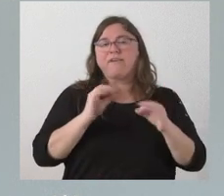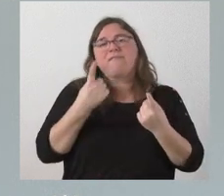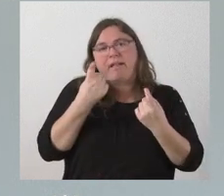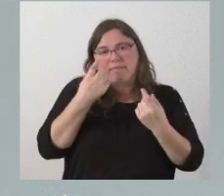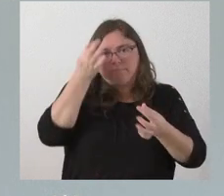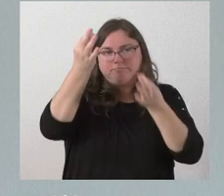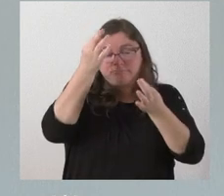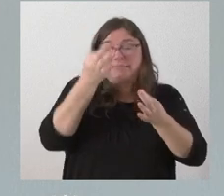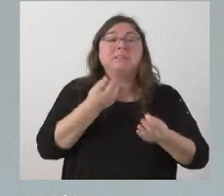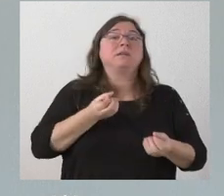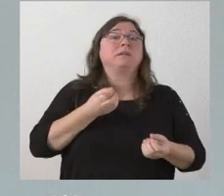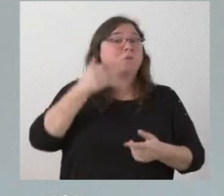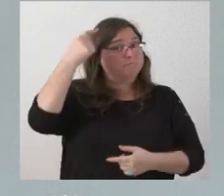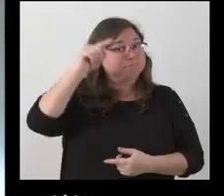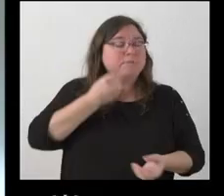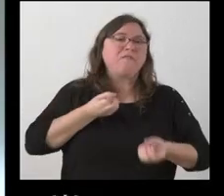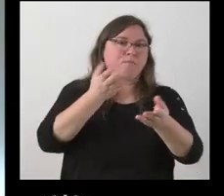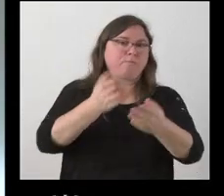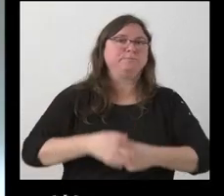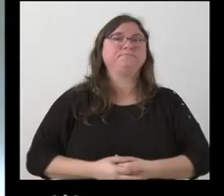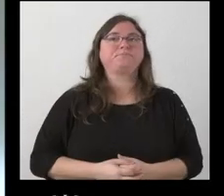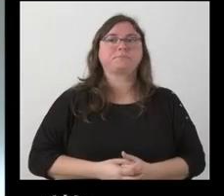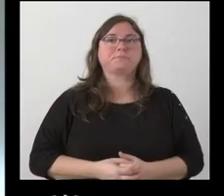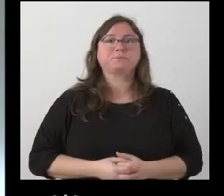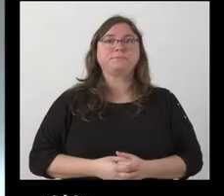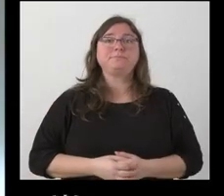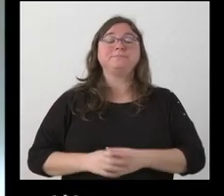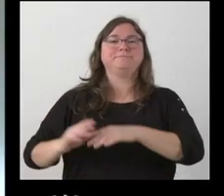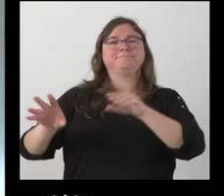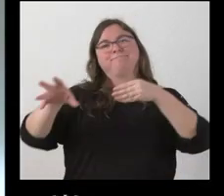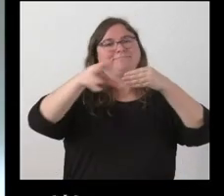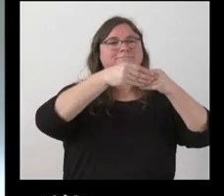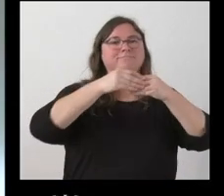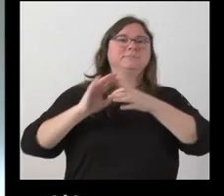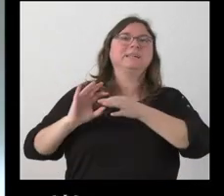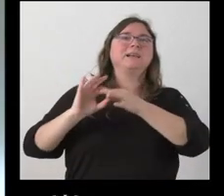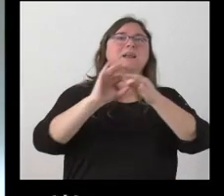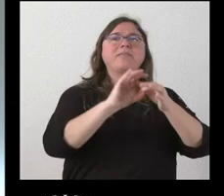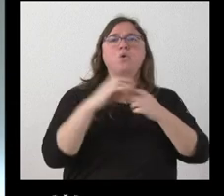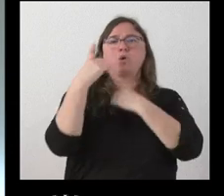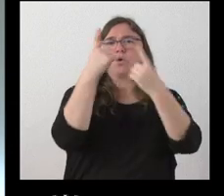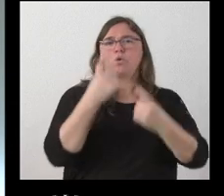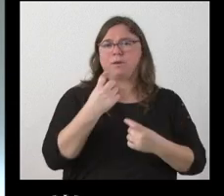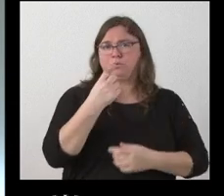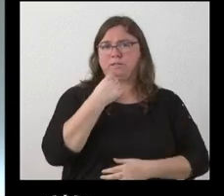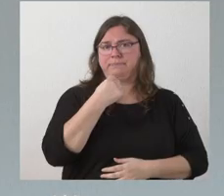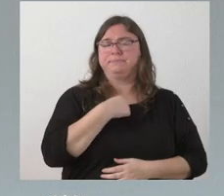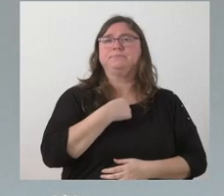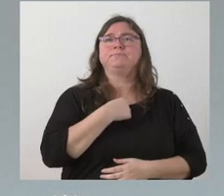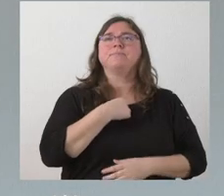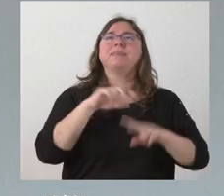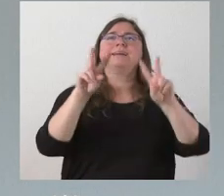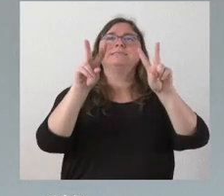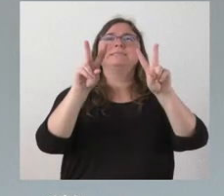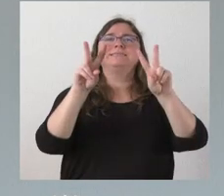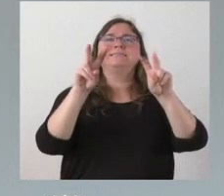informaremos en cuanto tengamos ocasión de ello en relación a la pregunta que usted me señalaba respecto